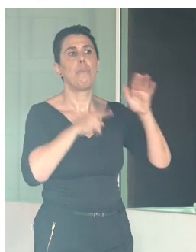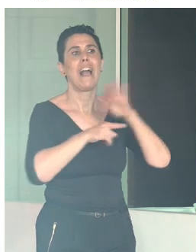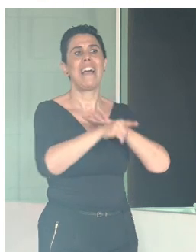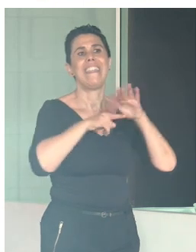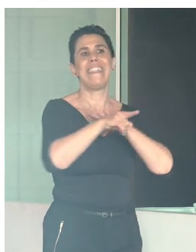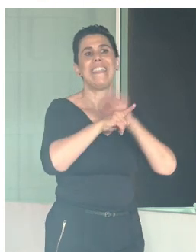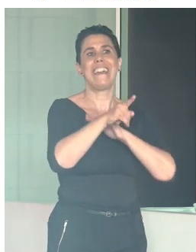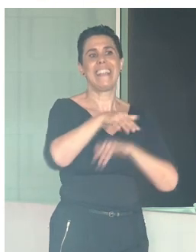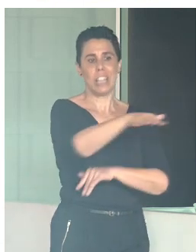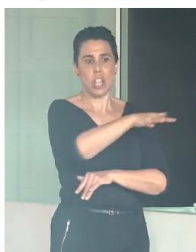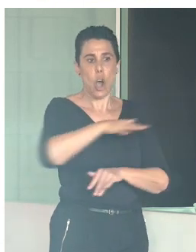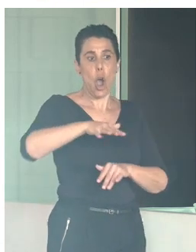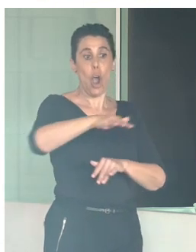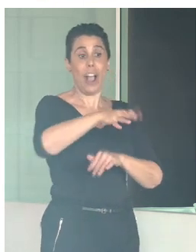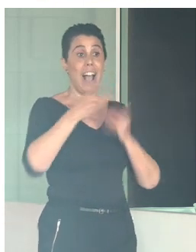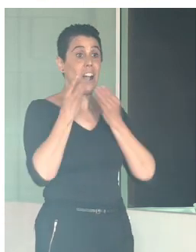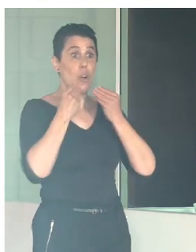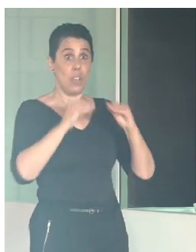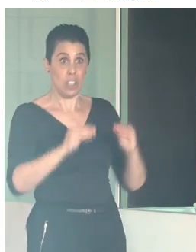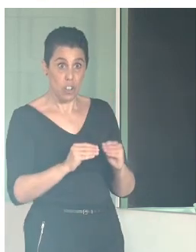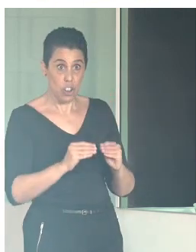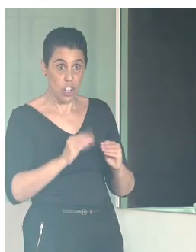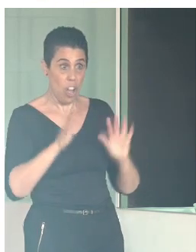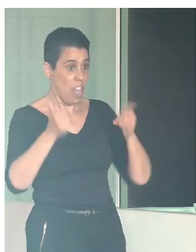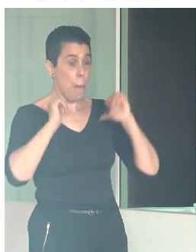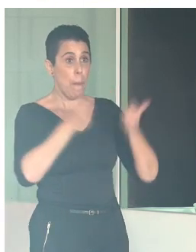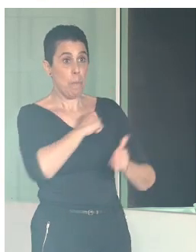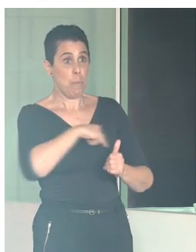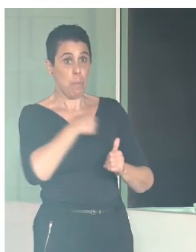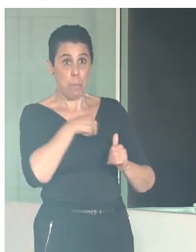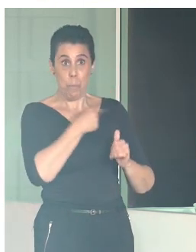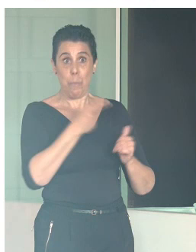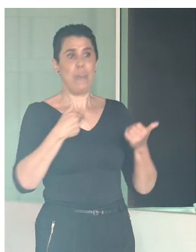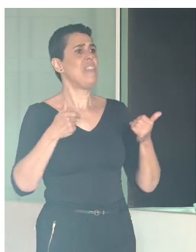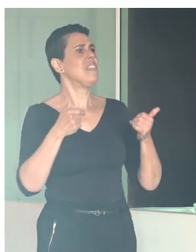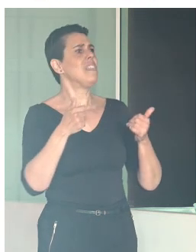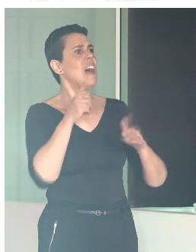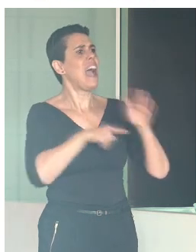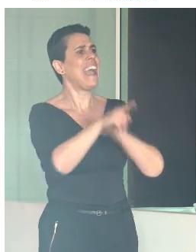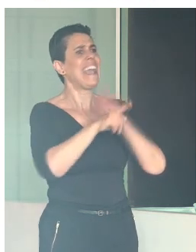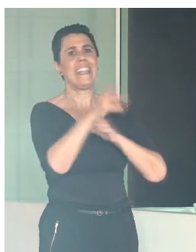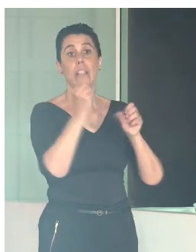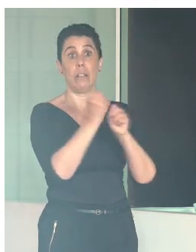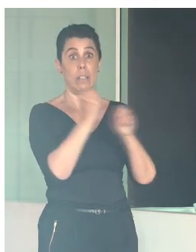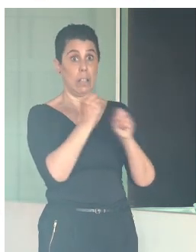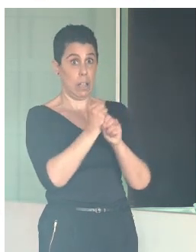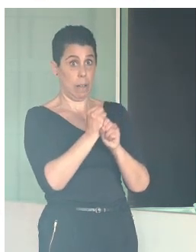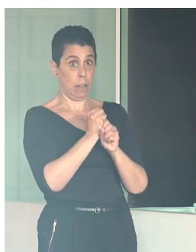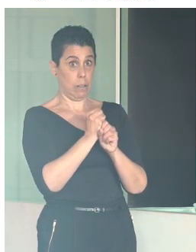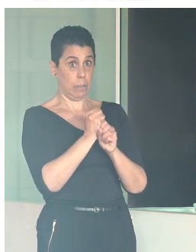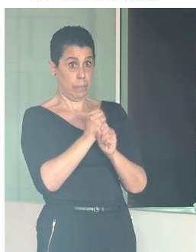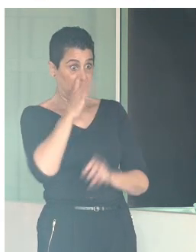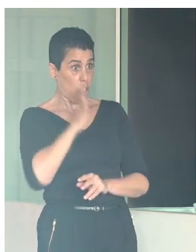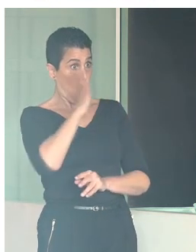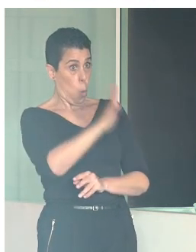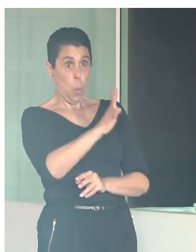una delegación de casco histórico, acabamos de constituir una comisión de trabajo y, por tanto, ese es uno de los grandes retos que tenemos para este mandato municipal